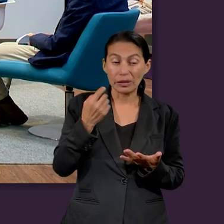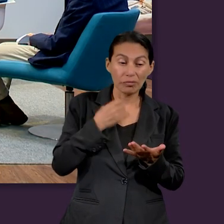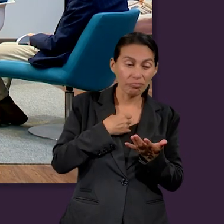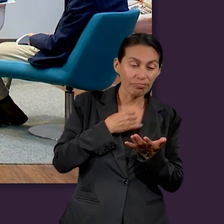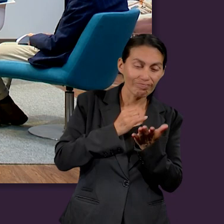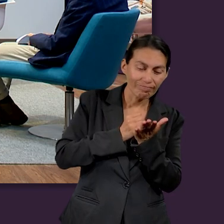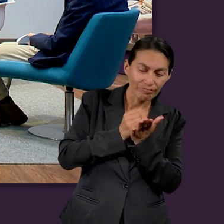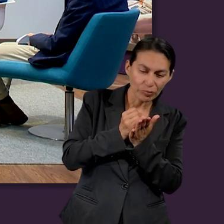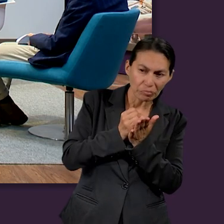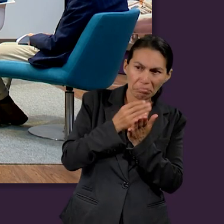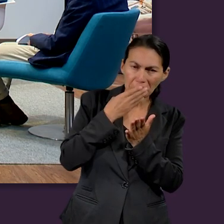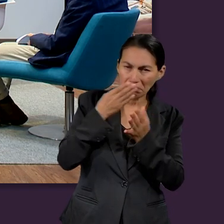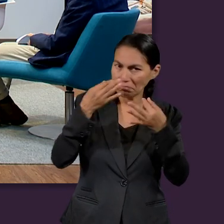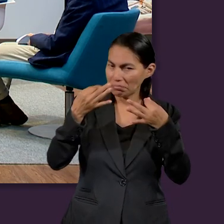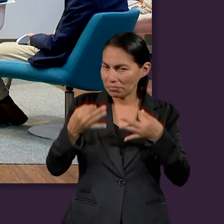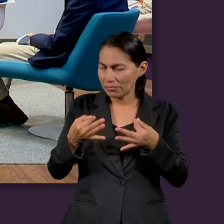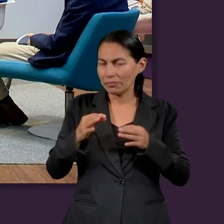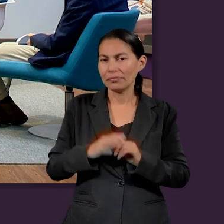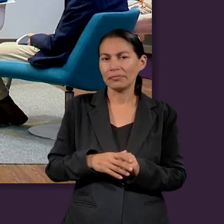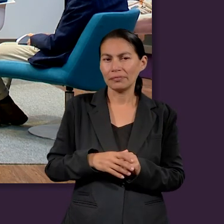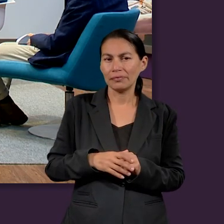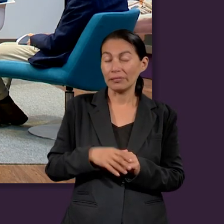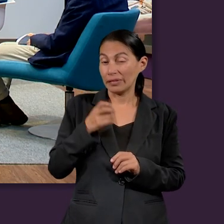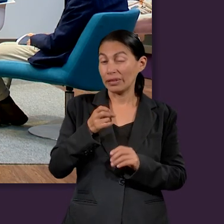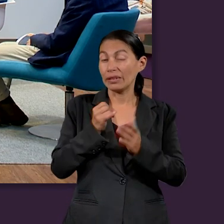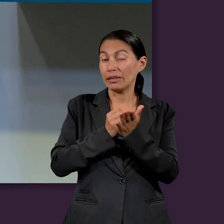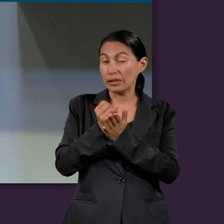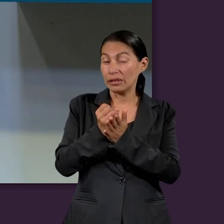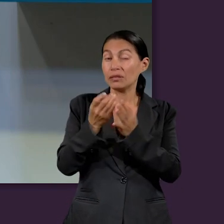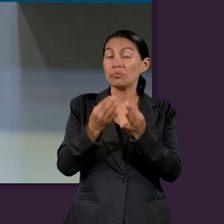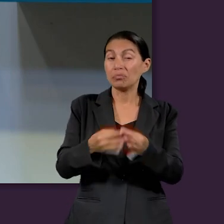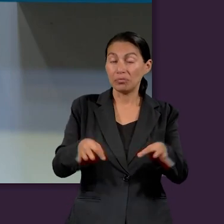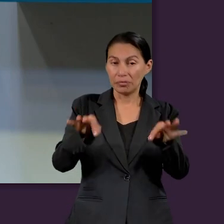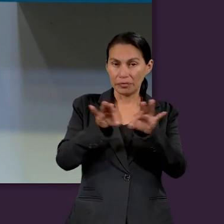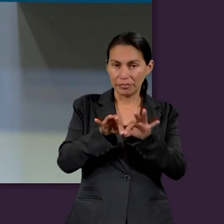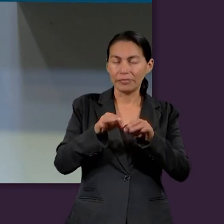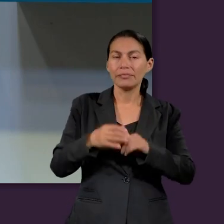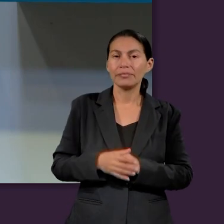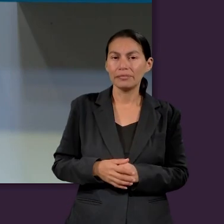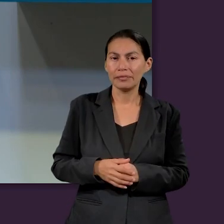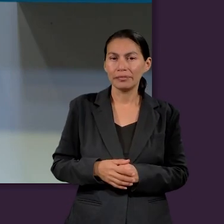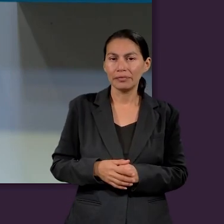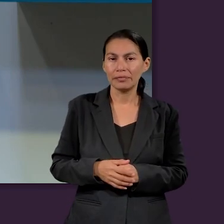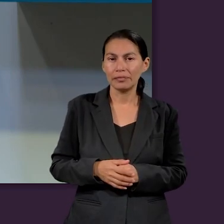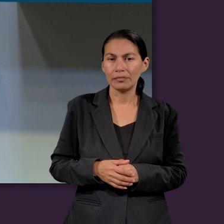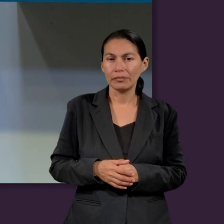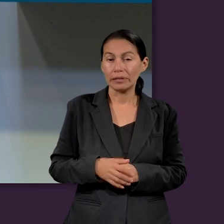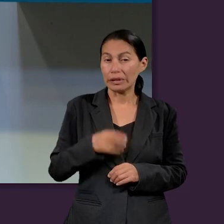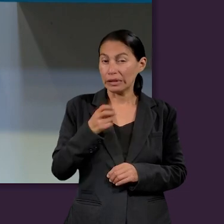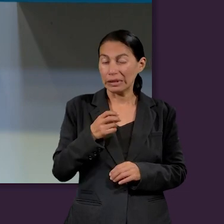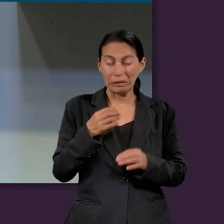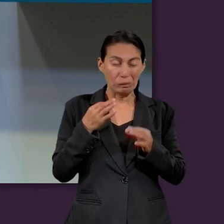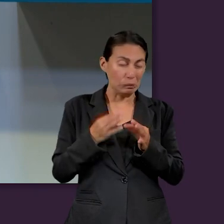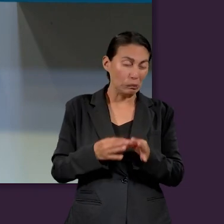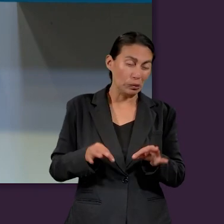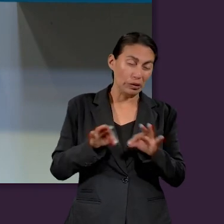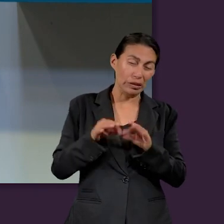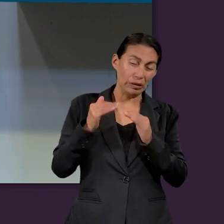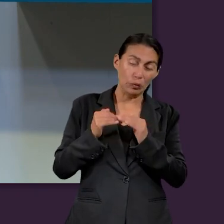poder decidir correctamente en cuanto a esas decisiones que son